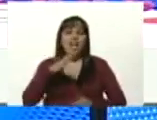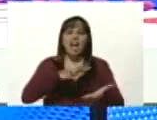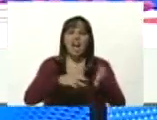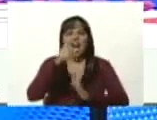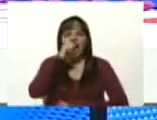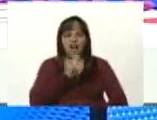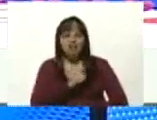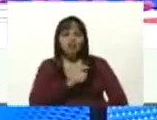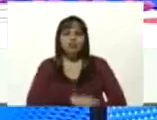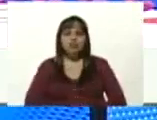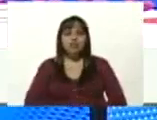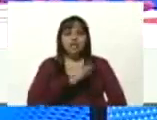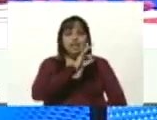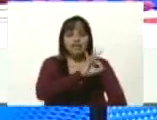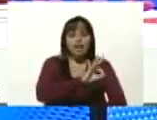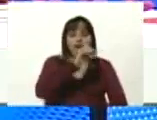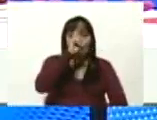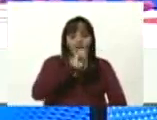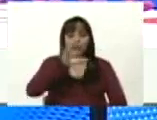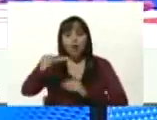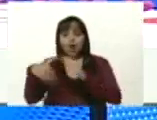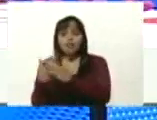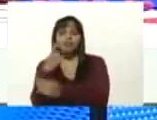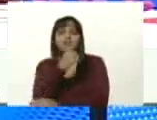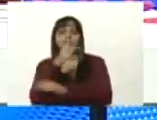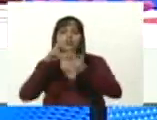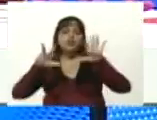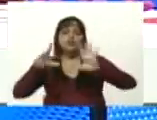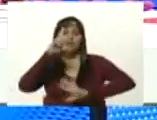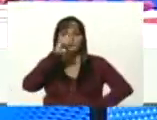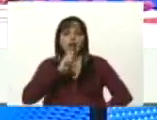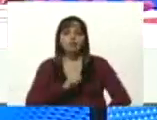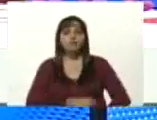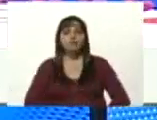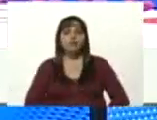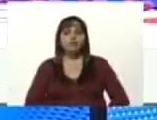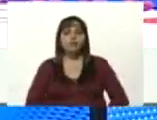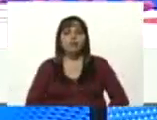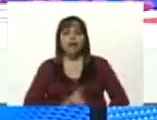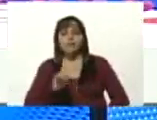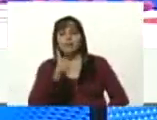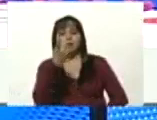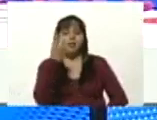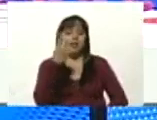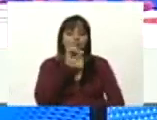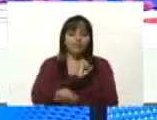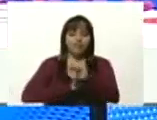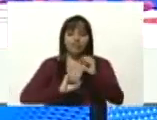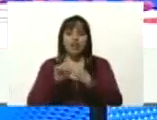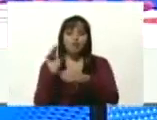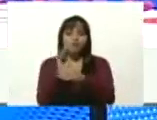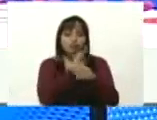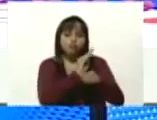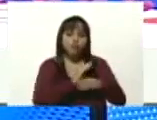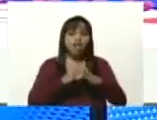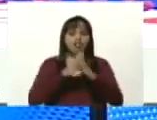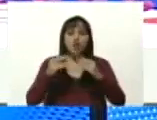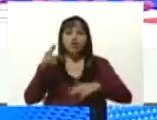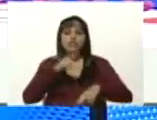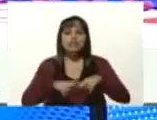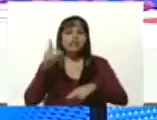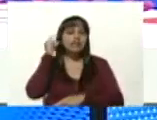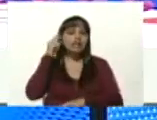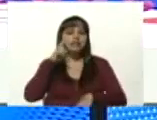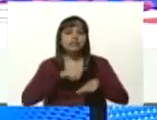comprendidas de 3 años a 18 años será la primera ofensiva para proteger a todos los niños